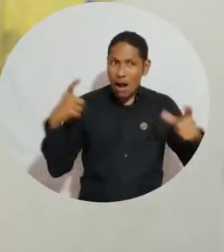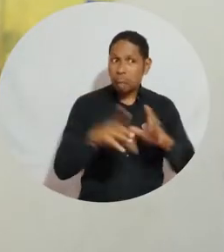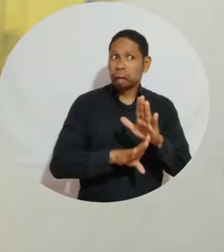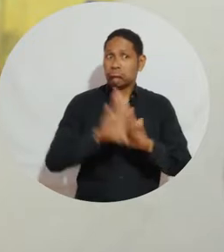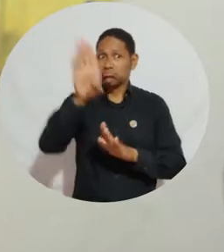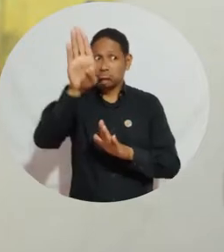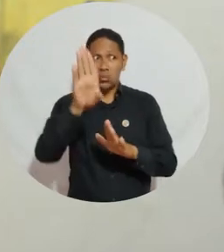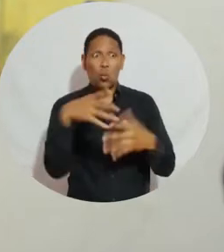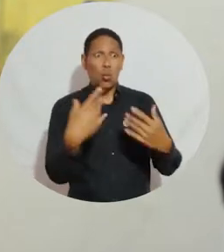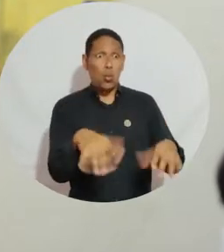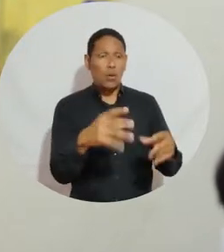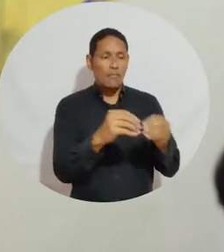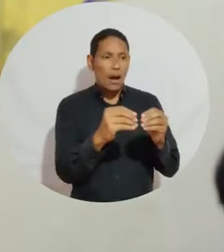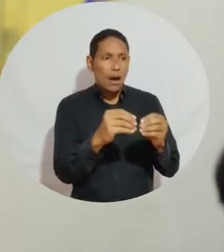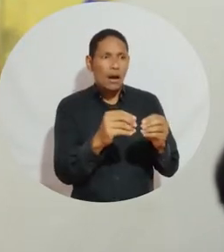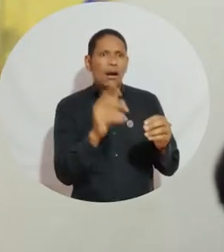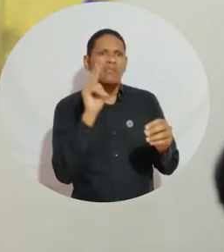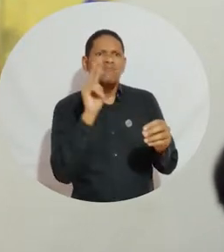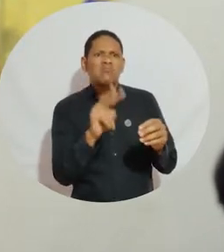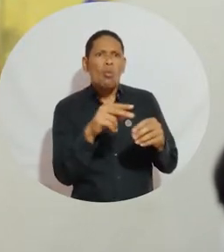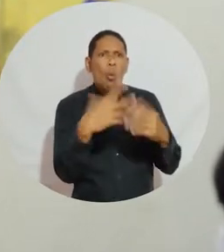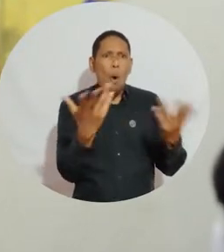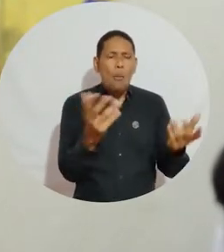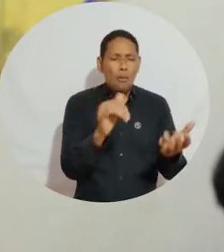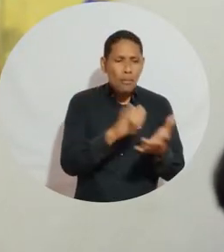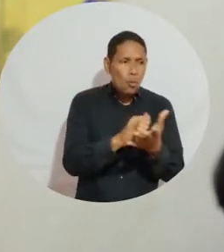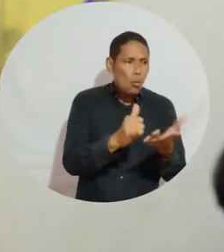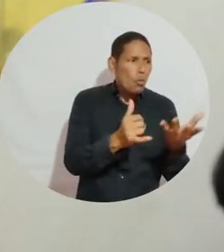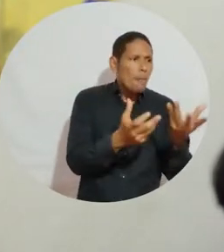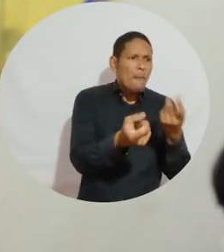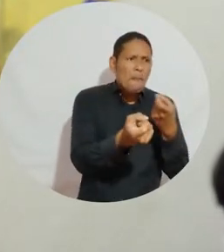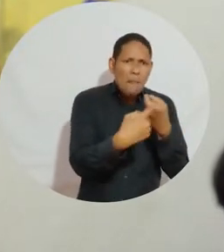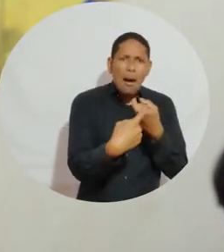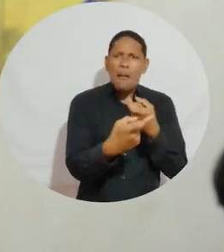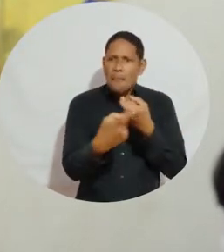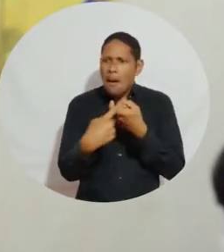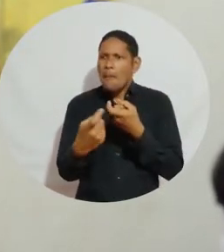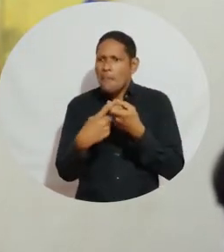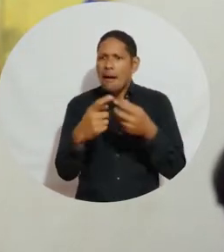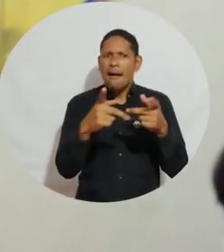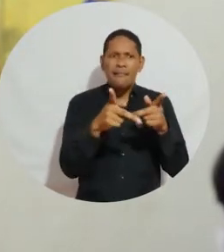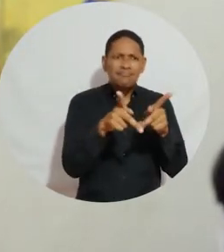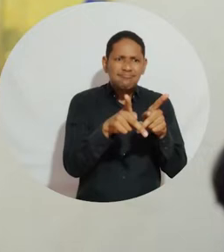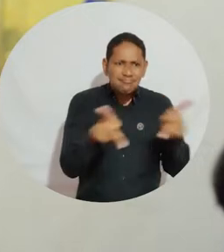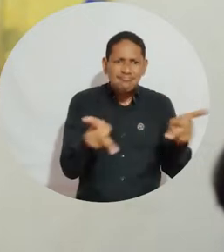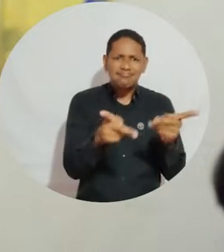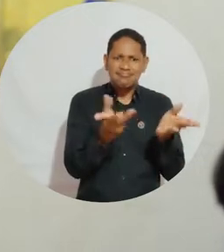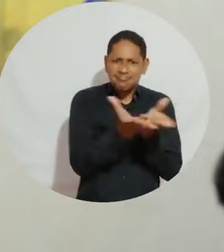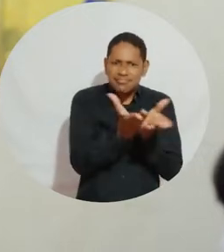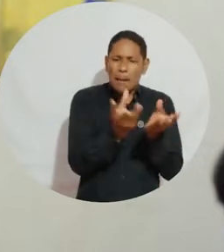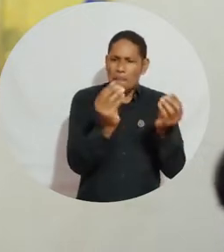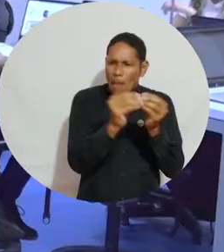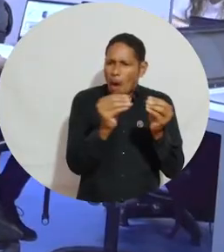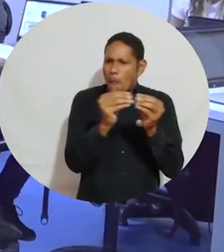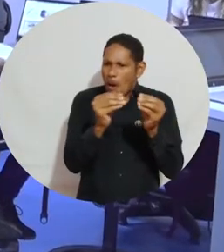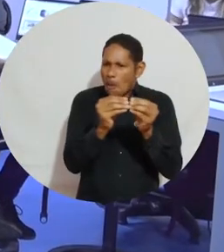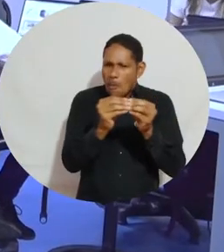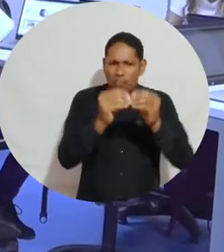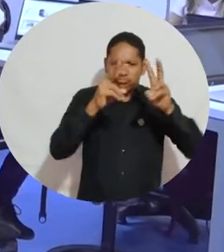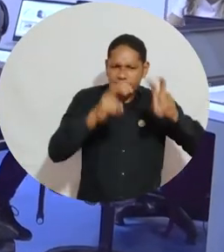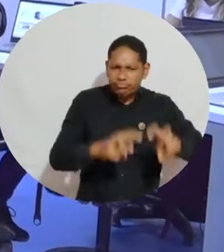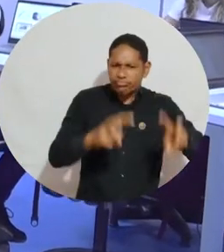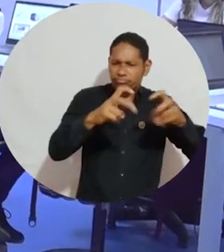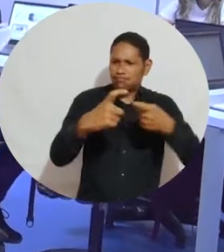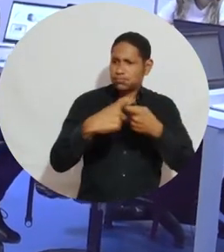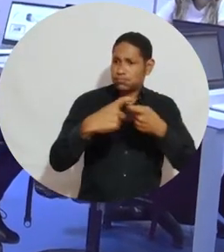sido extraordinario. Lo podemos ver en las cifras de los investigadores, de la categorización de los investigadores. Y